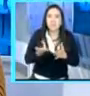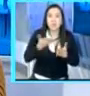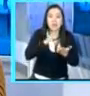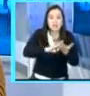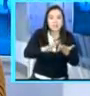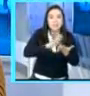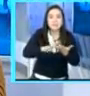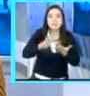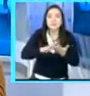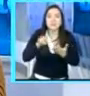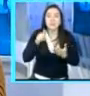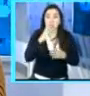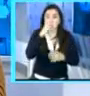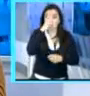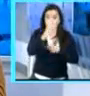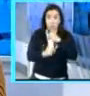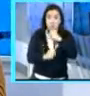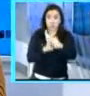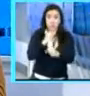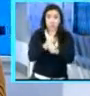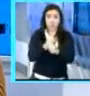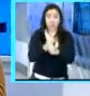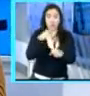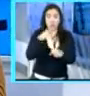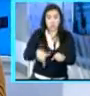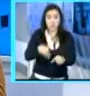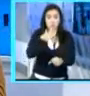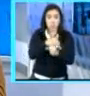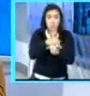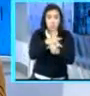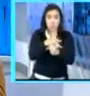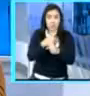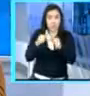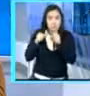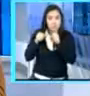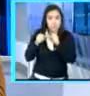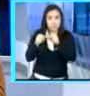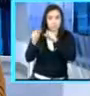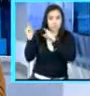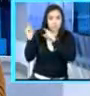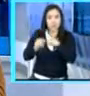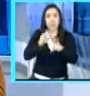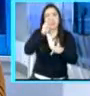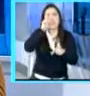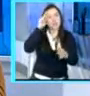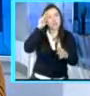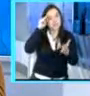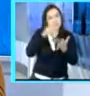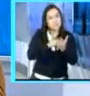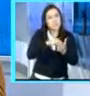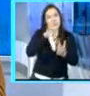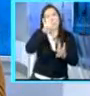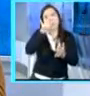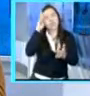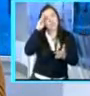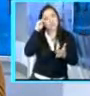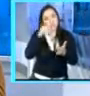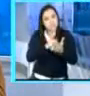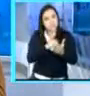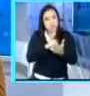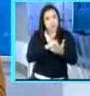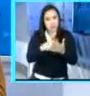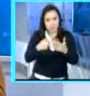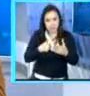próximos cuatro años en Guatemala aproximadamente entre 2.000 y 3.000 millones de dólares. Estamos hablando de una